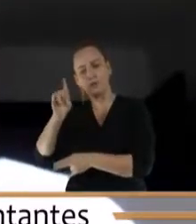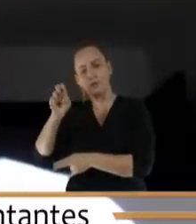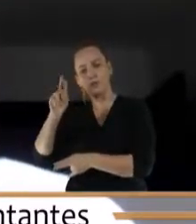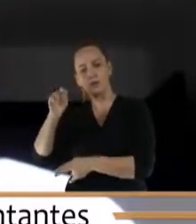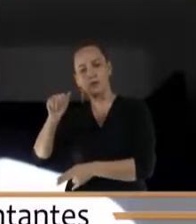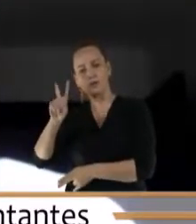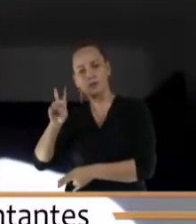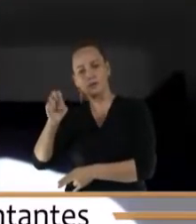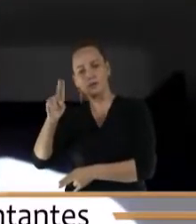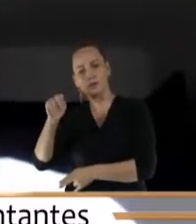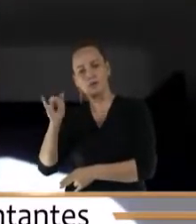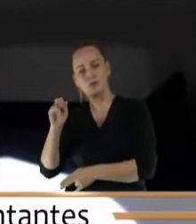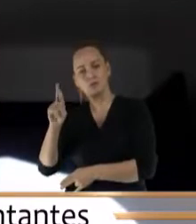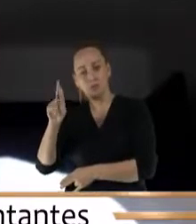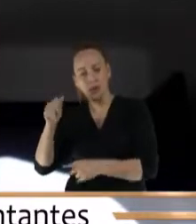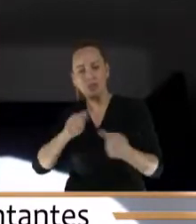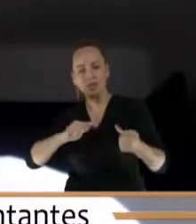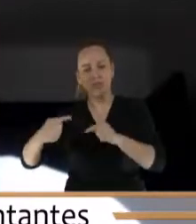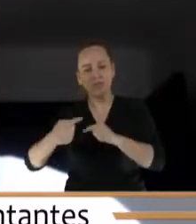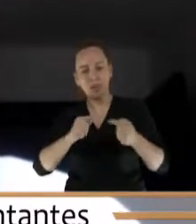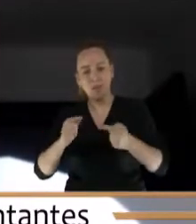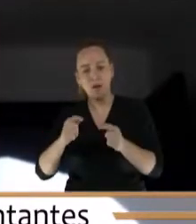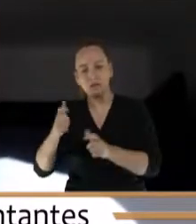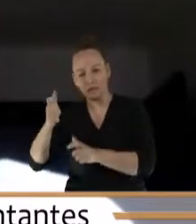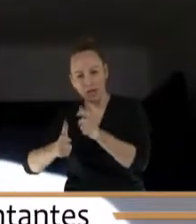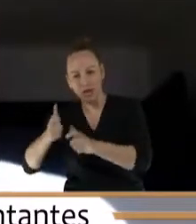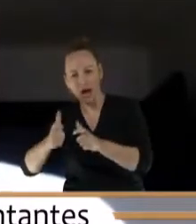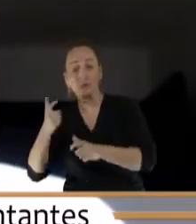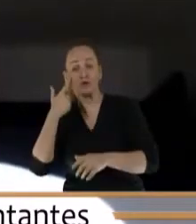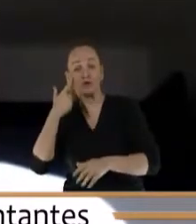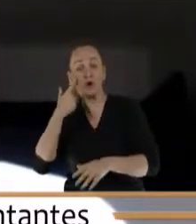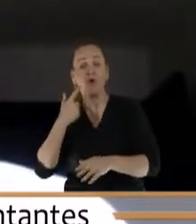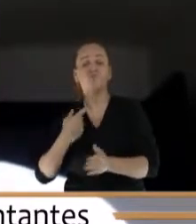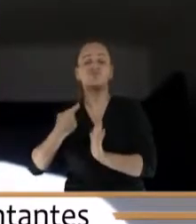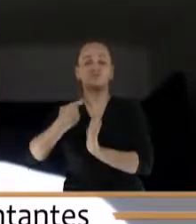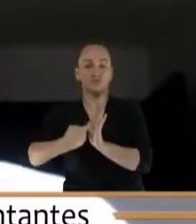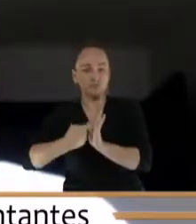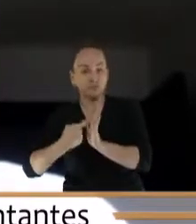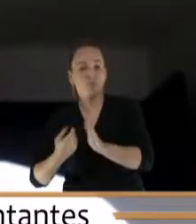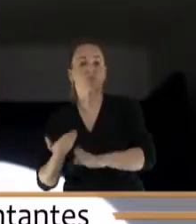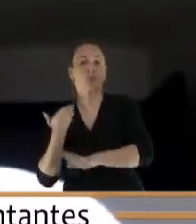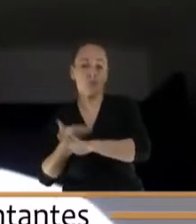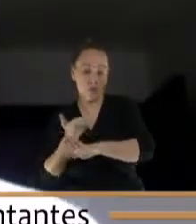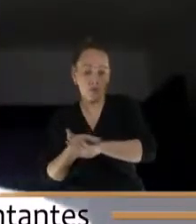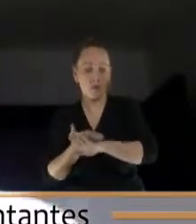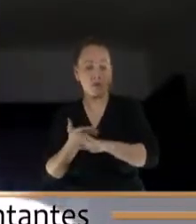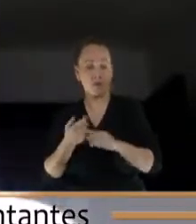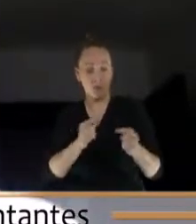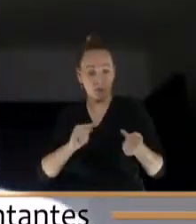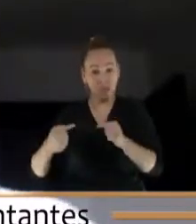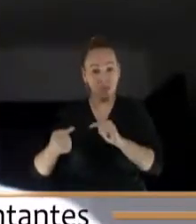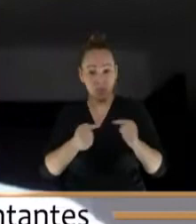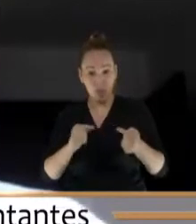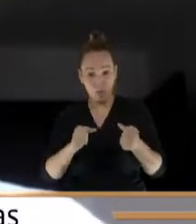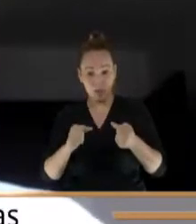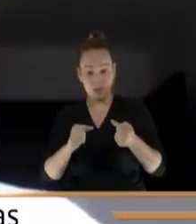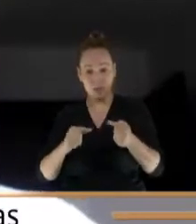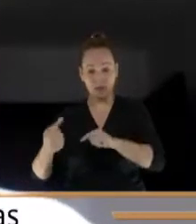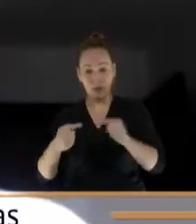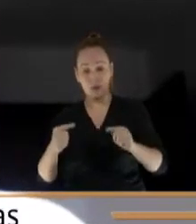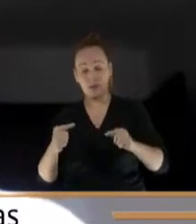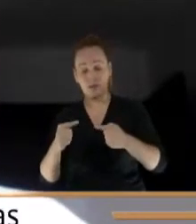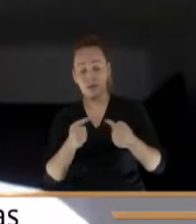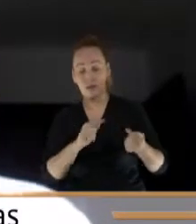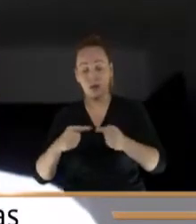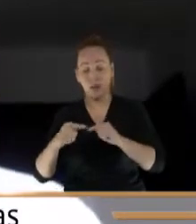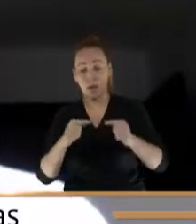Cámara de Representantes, si bien con algunas observaciones. Pero es que en el debate en el Senado de la República